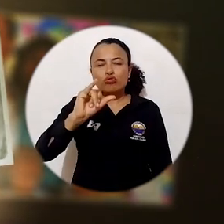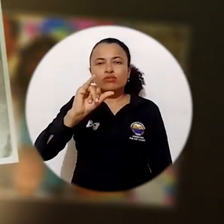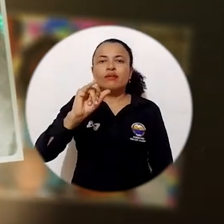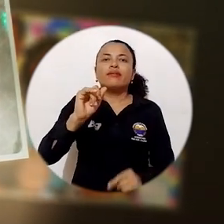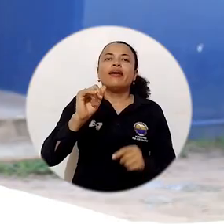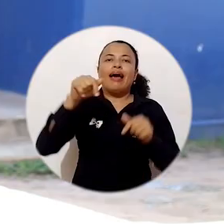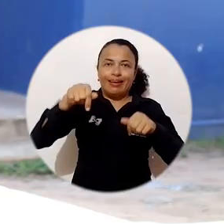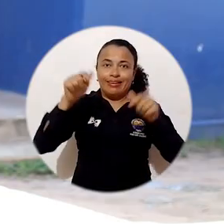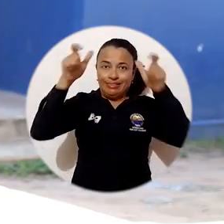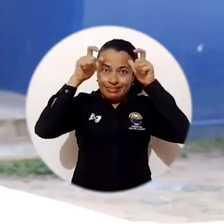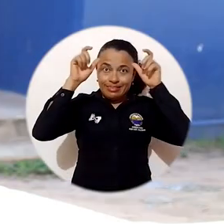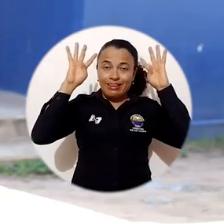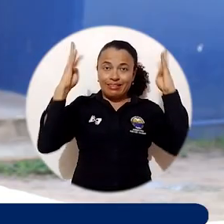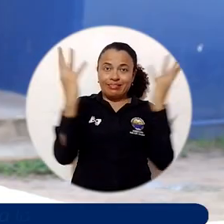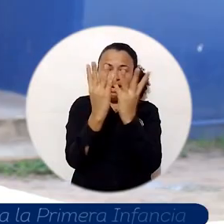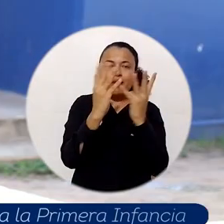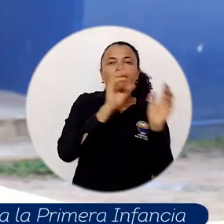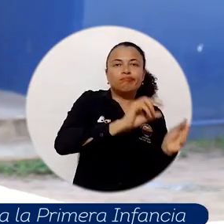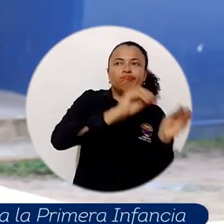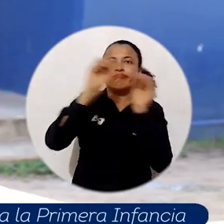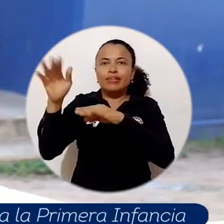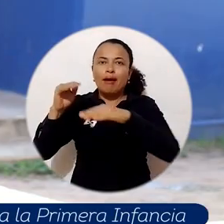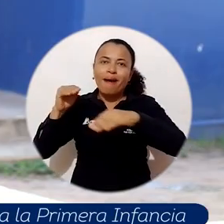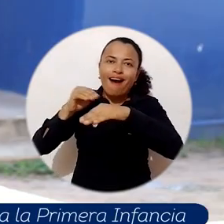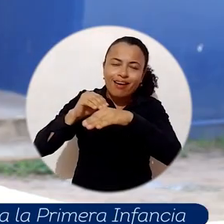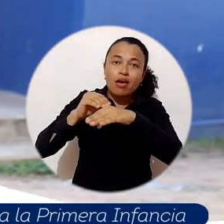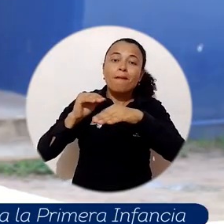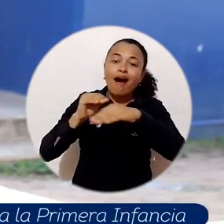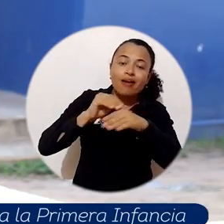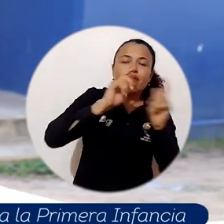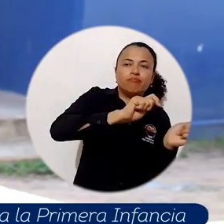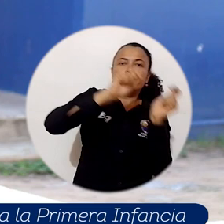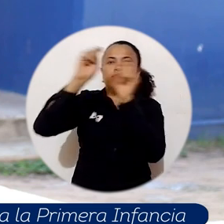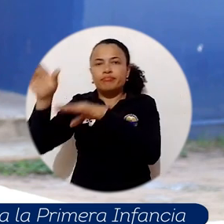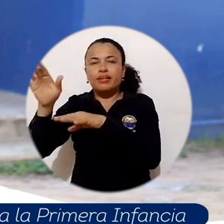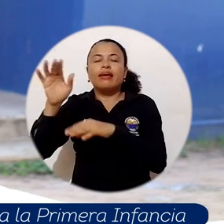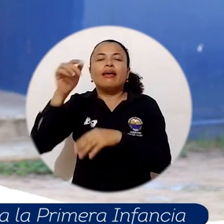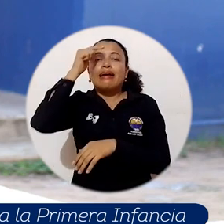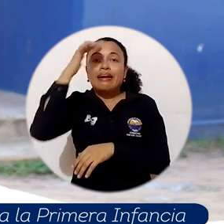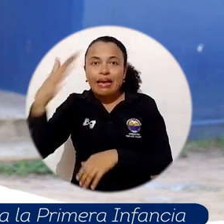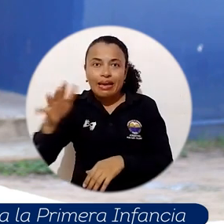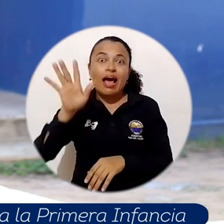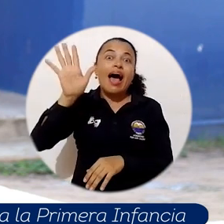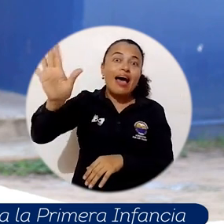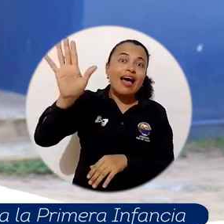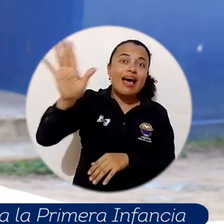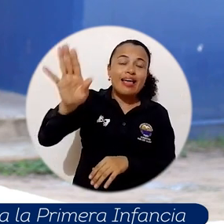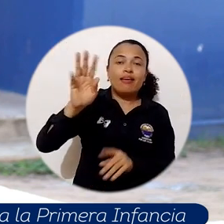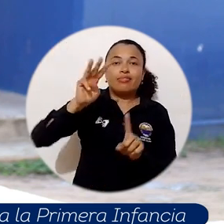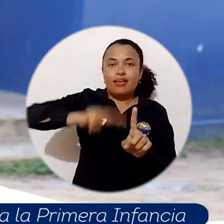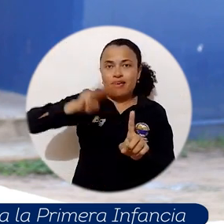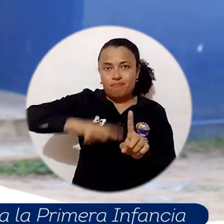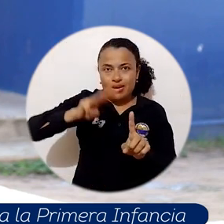Magangue, de Magangue me pasan para Cartagena y allá duré tres meses internadas. Salí en diciembre